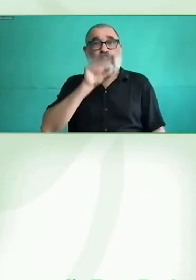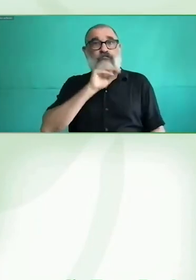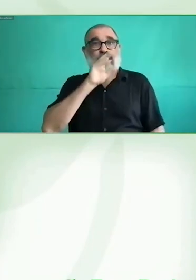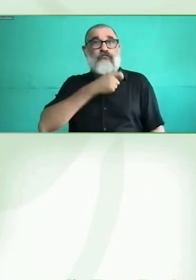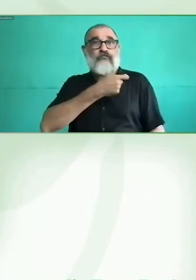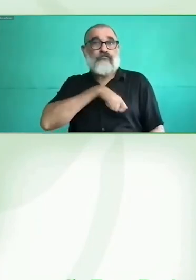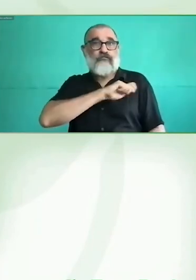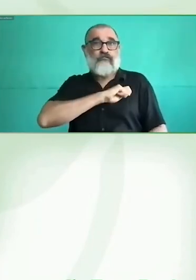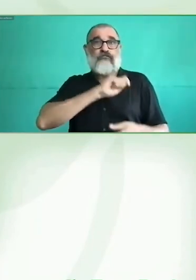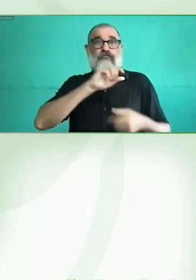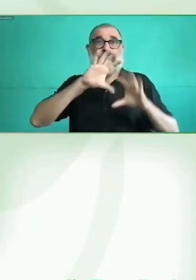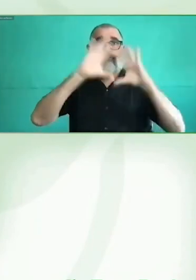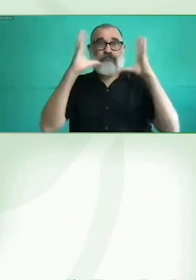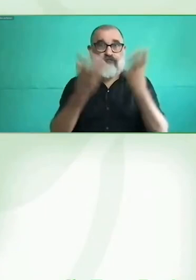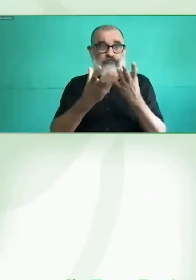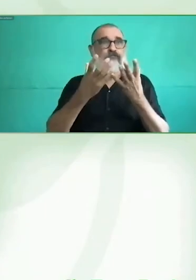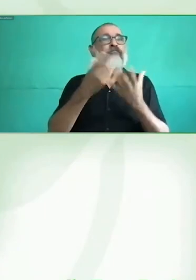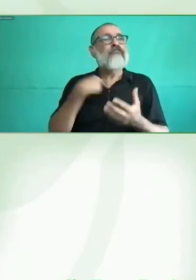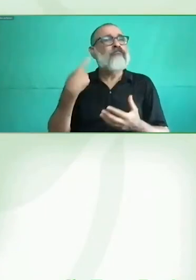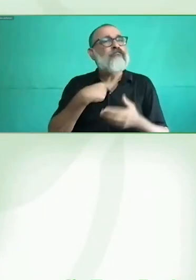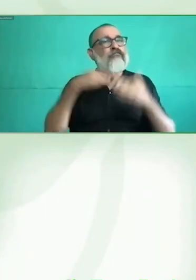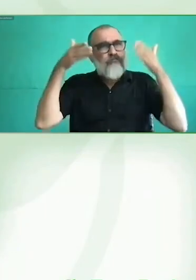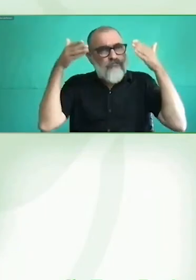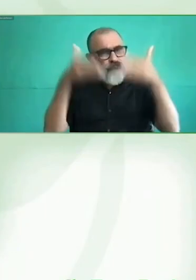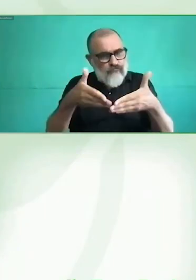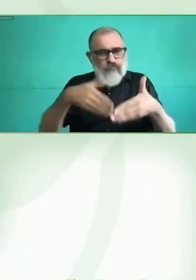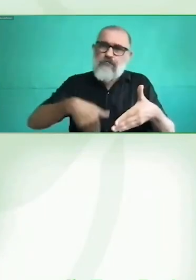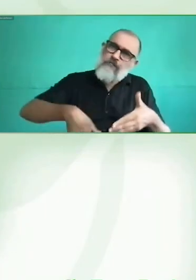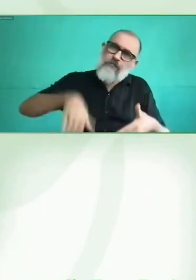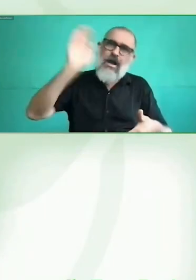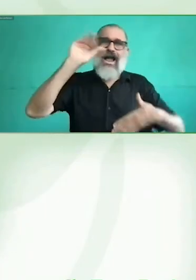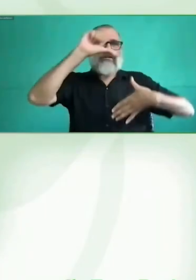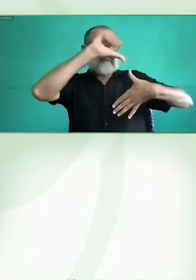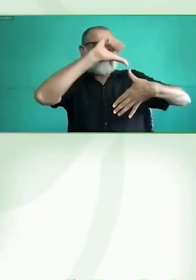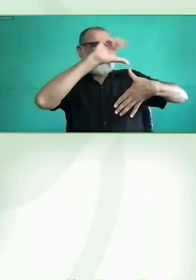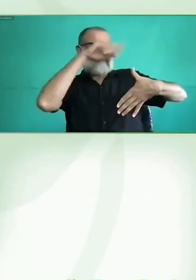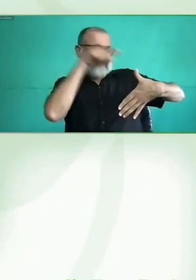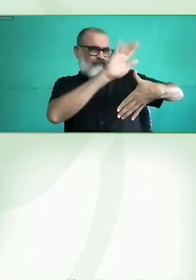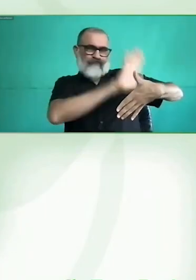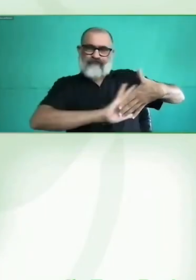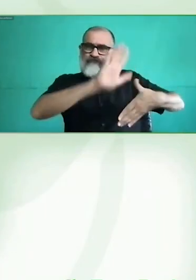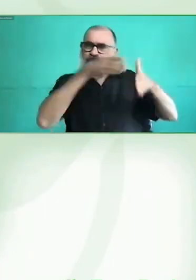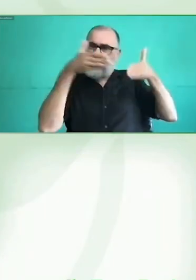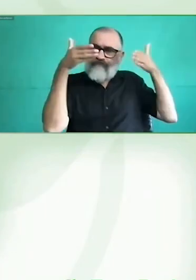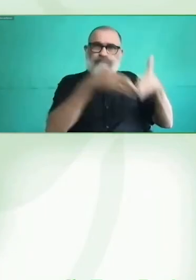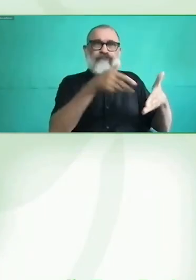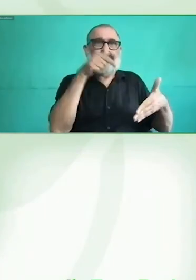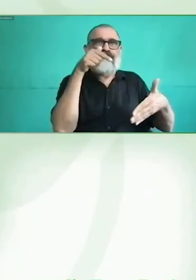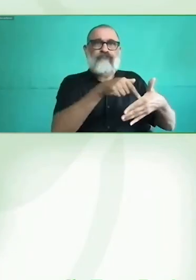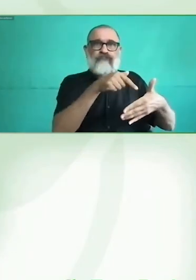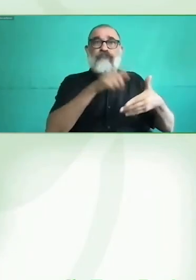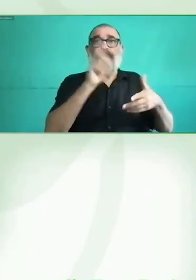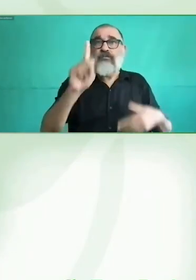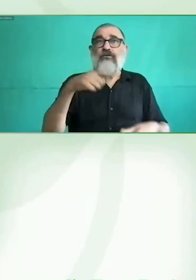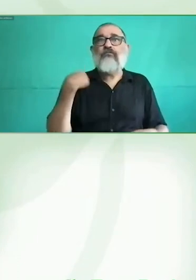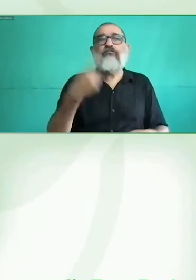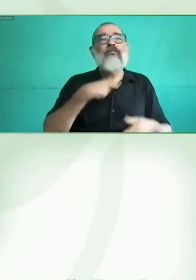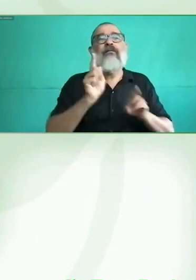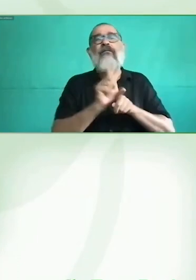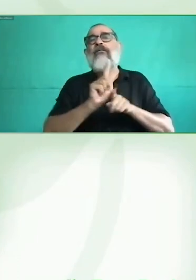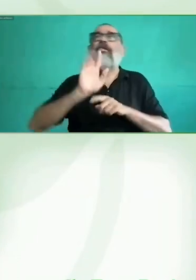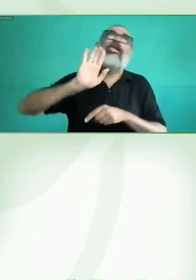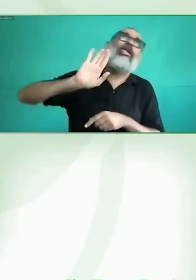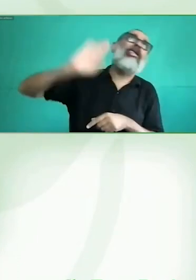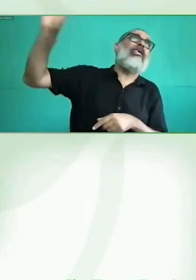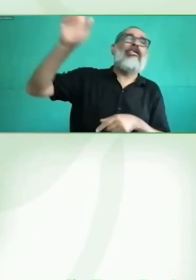entonces empezamos a trabajar para fortalecer la comunidad de personas y organizaciones que trabajamos por la inclusión, y